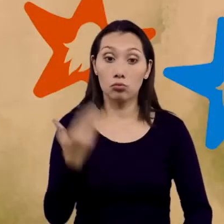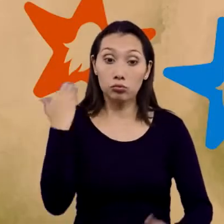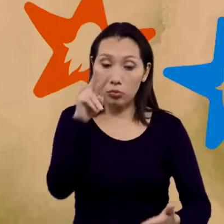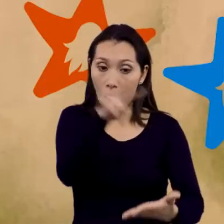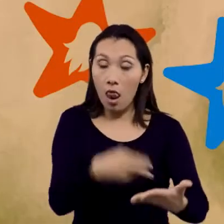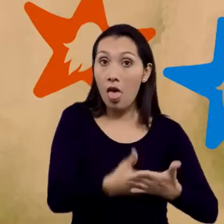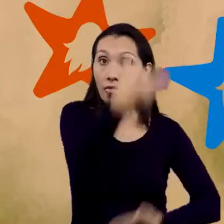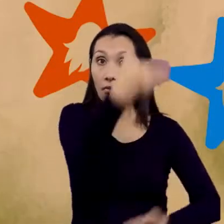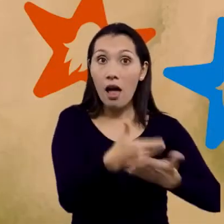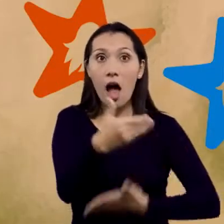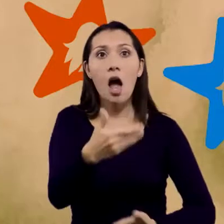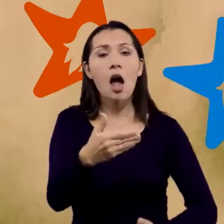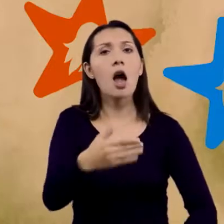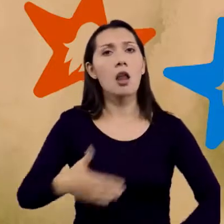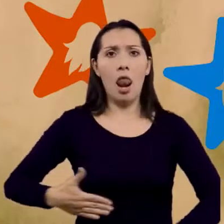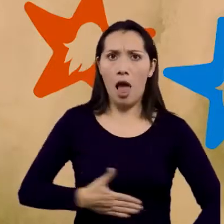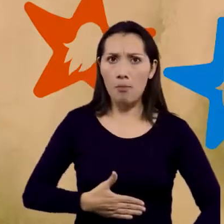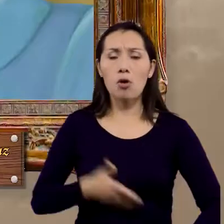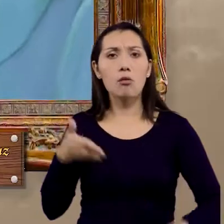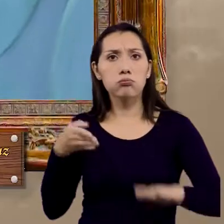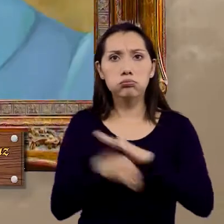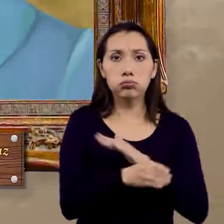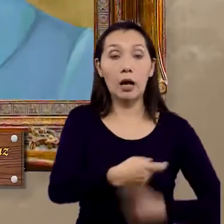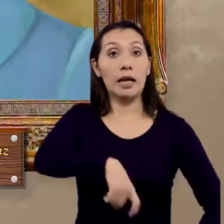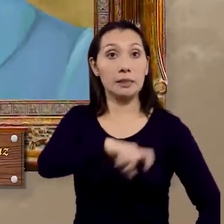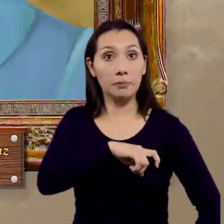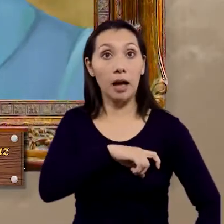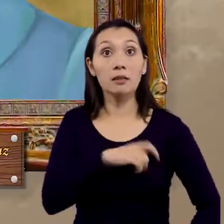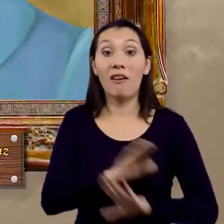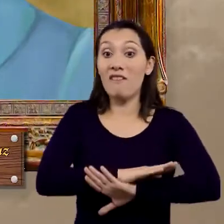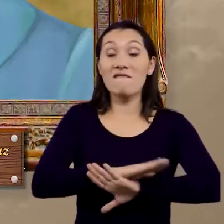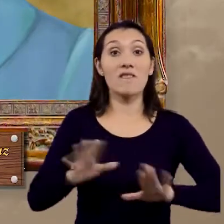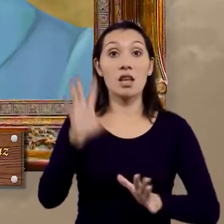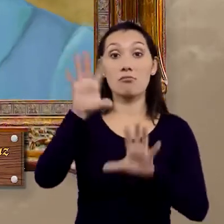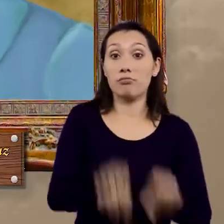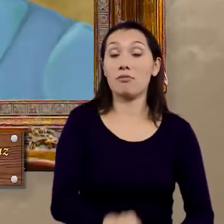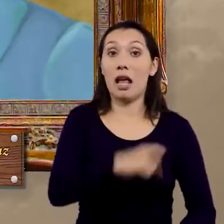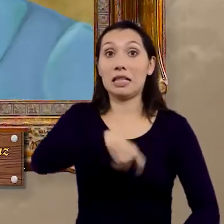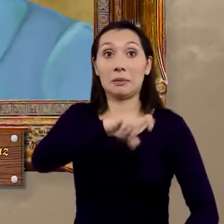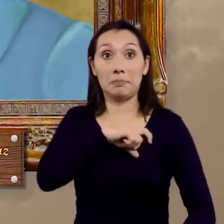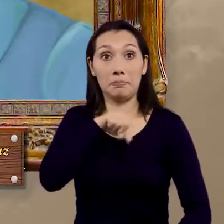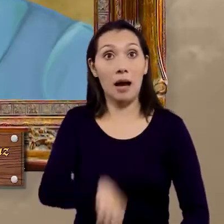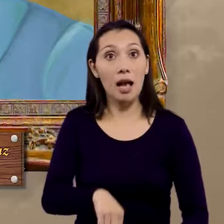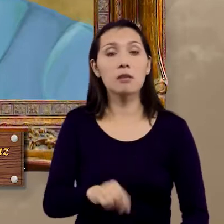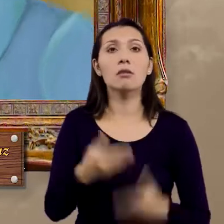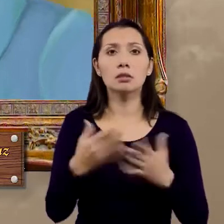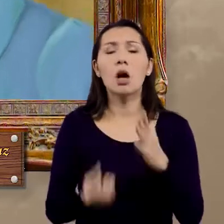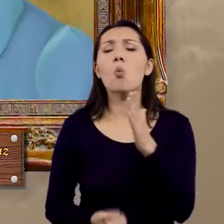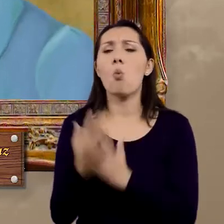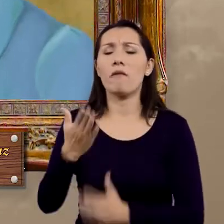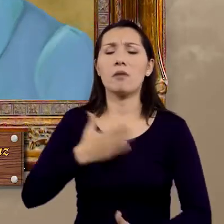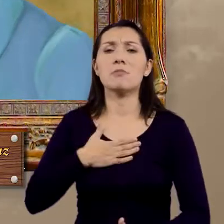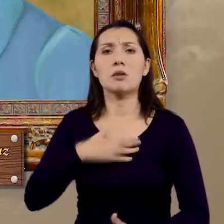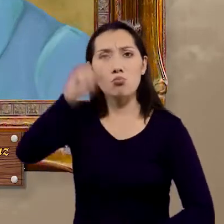leer en el diario que Napoleón ha invadido España. Ya no somos colonia española, así que he formado